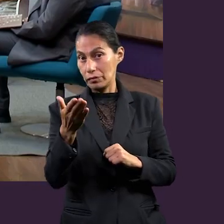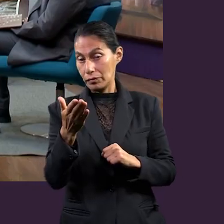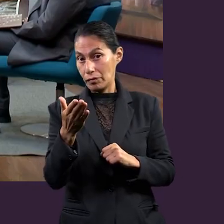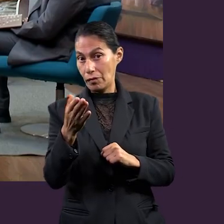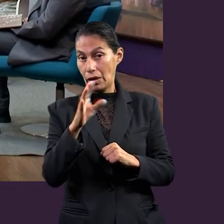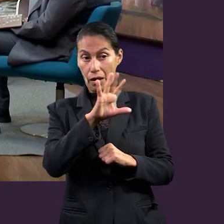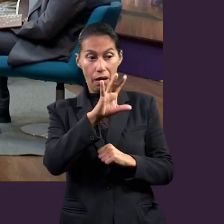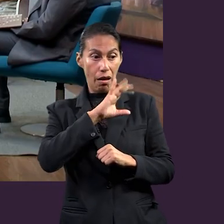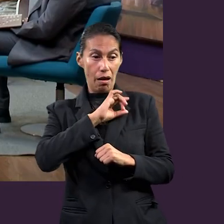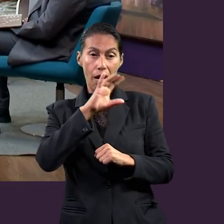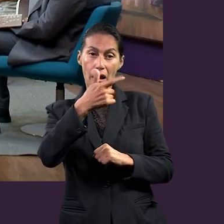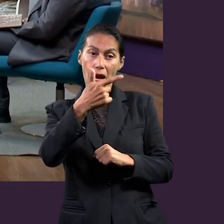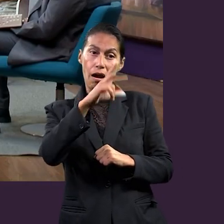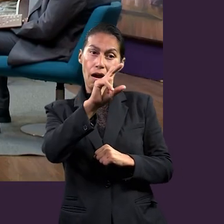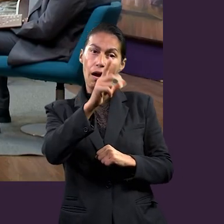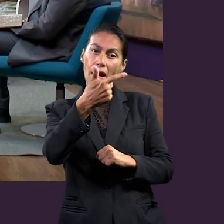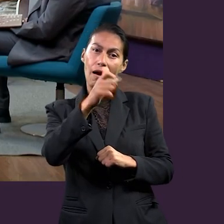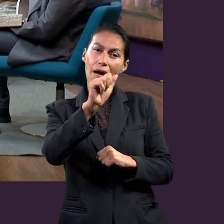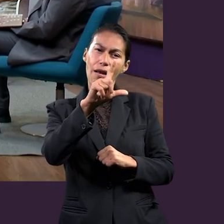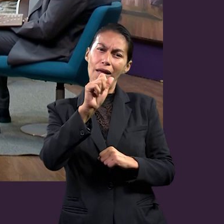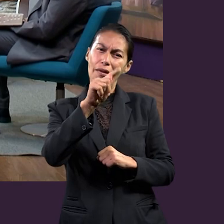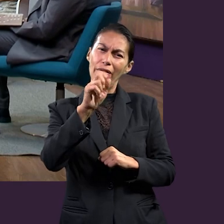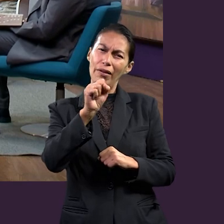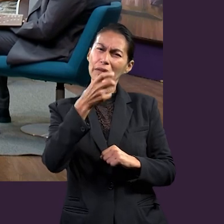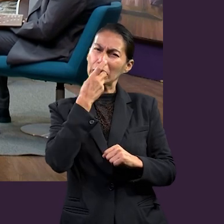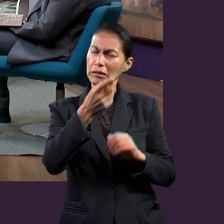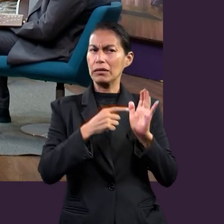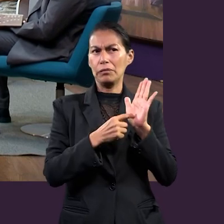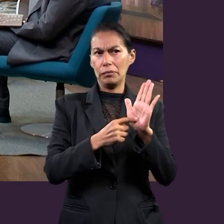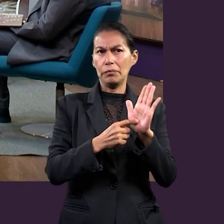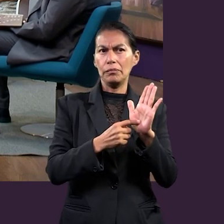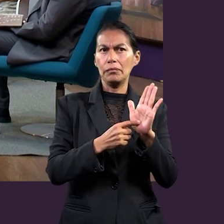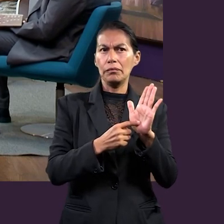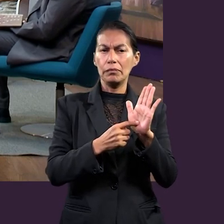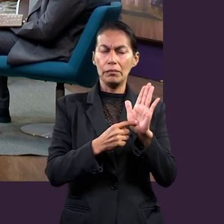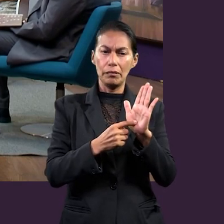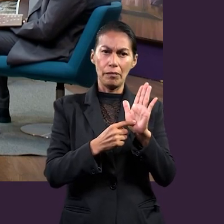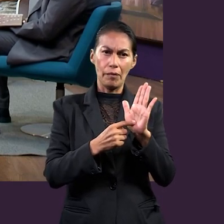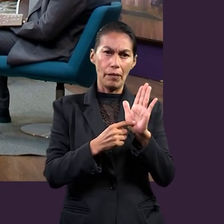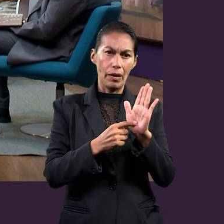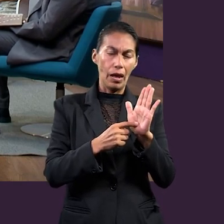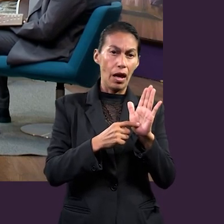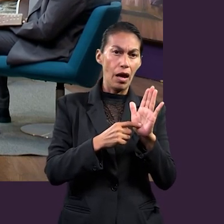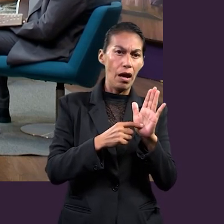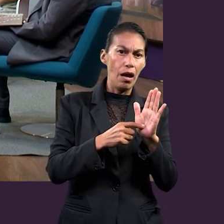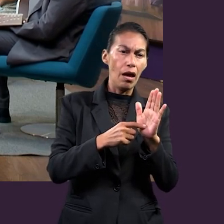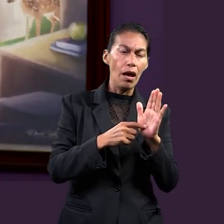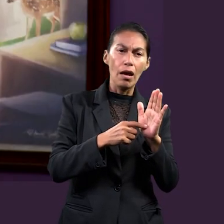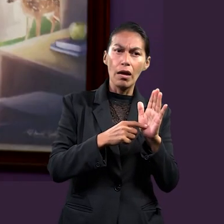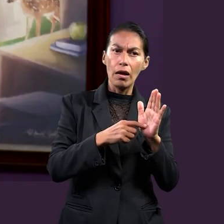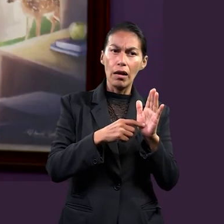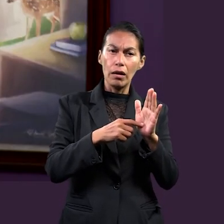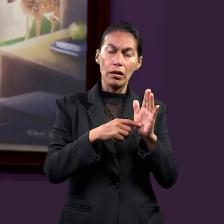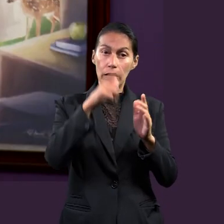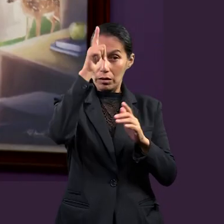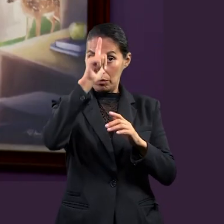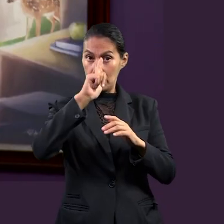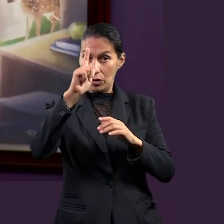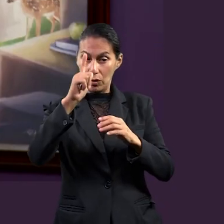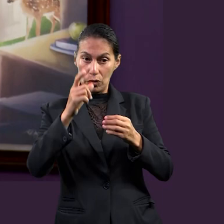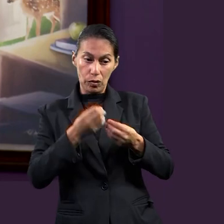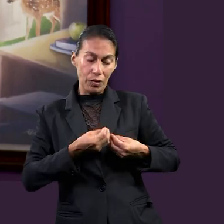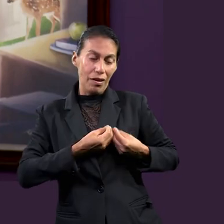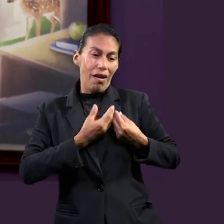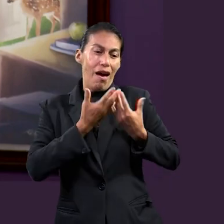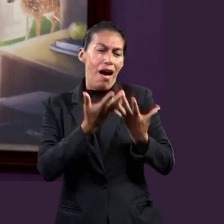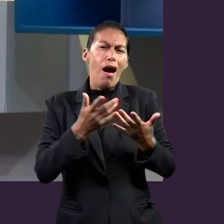muchas gracias. Gracias. Ustedes conocen Gálatas 5, 22 y 23, ¿no? Vienen esta lección, pero lo traigo a colación por lo siguiente. Más el